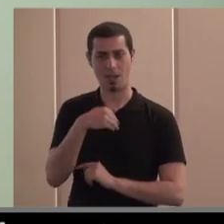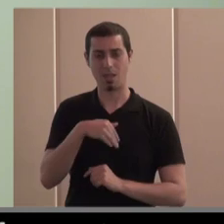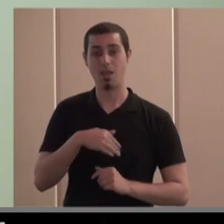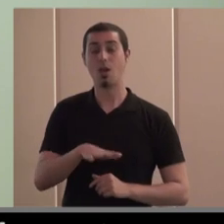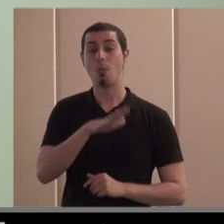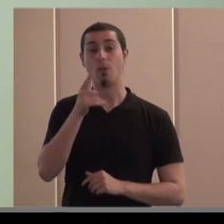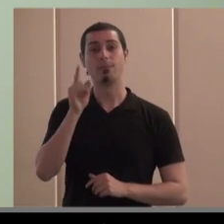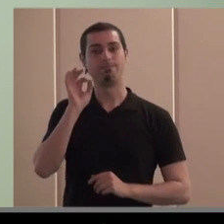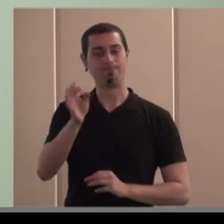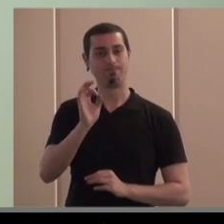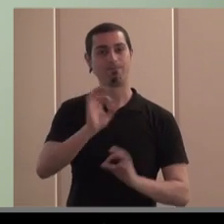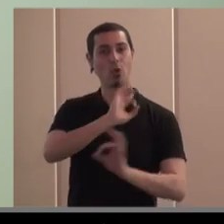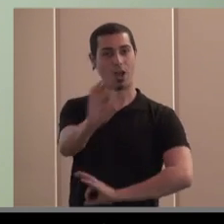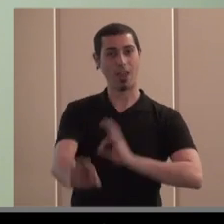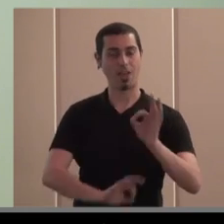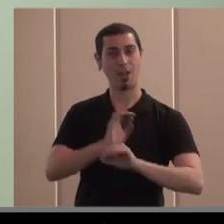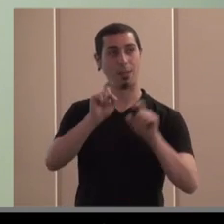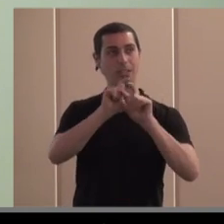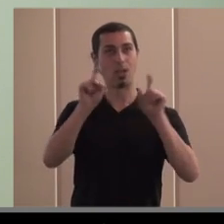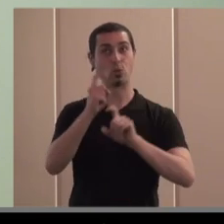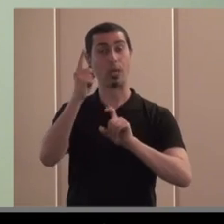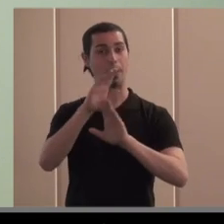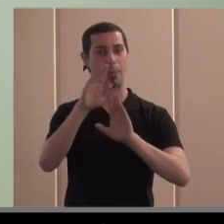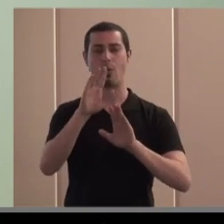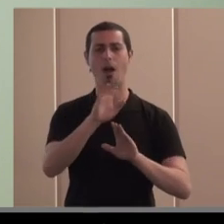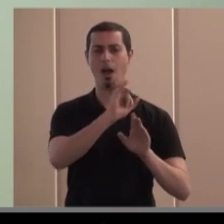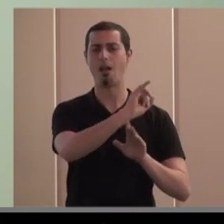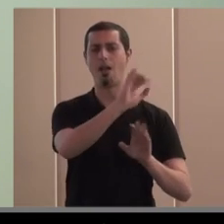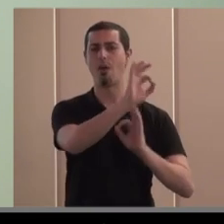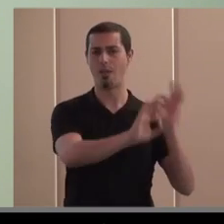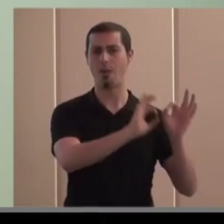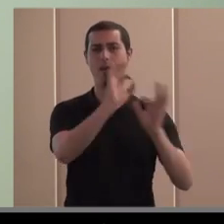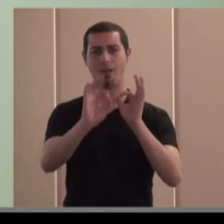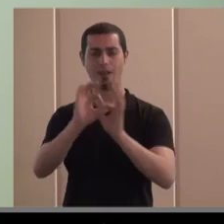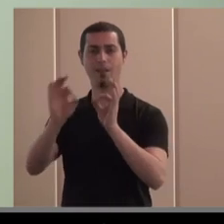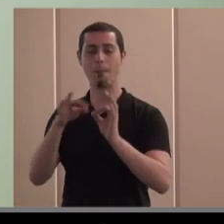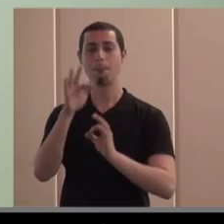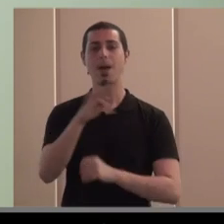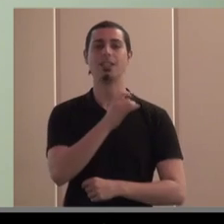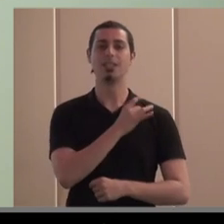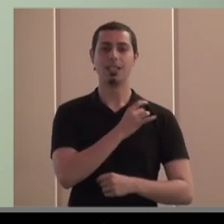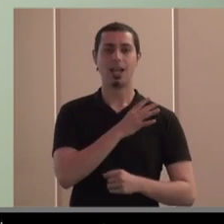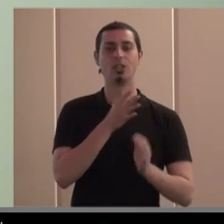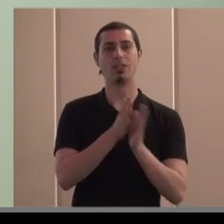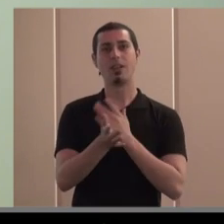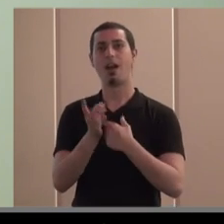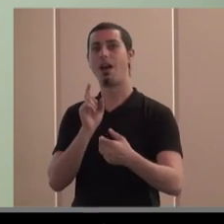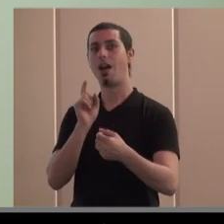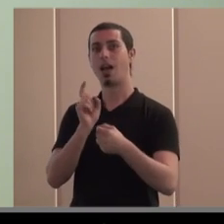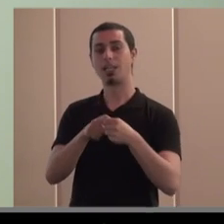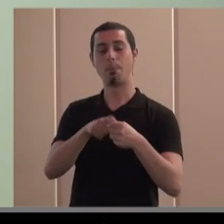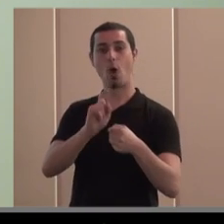las propias organizaciones empresariales ya no son solo una hay más y las propias organizaciones sindicales también han perdido su afiliación